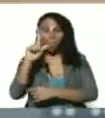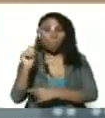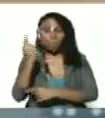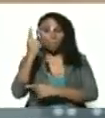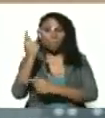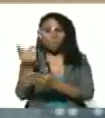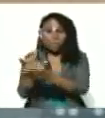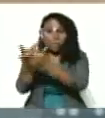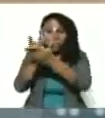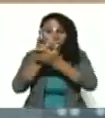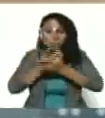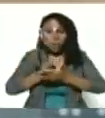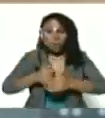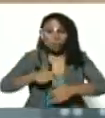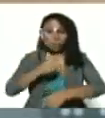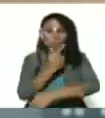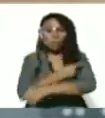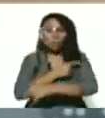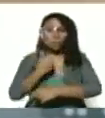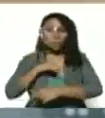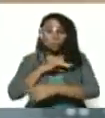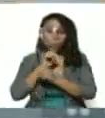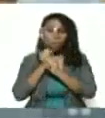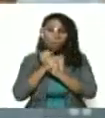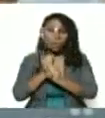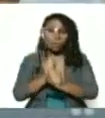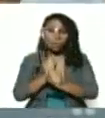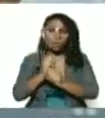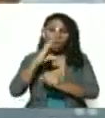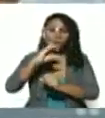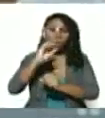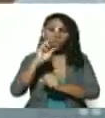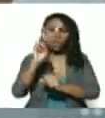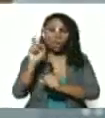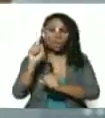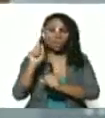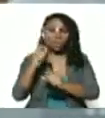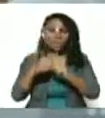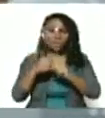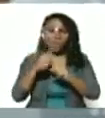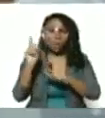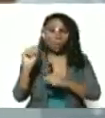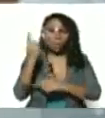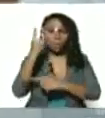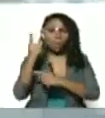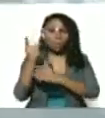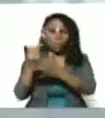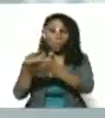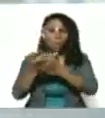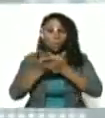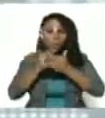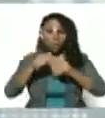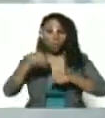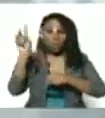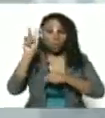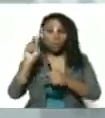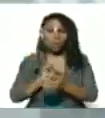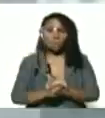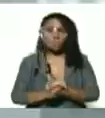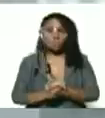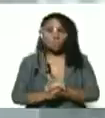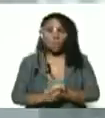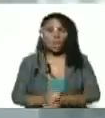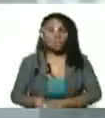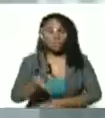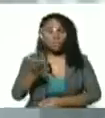vacuna para venezuela así esperamos que la Covats entregue los primeros lotes de vacuna para venezuela es clave